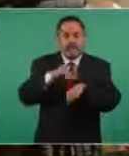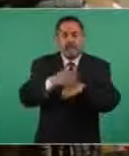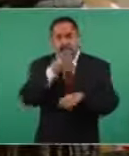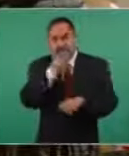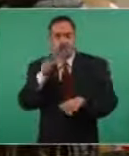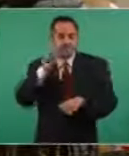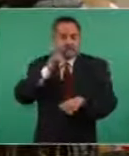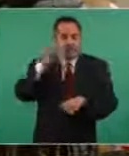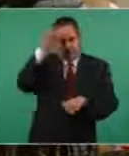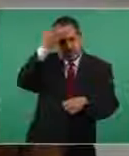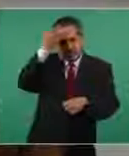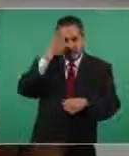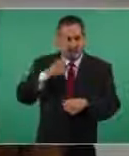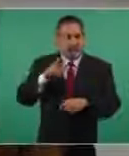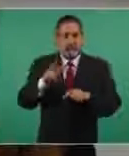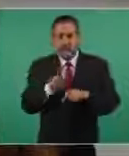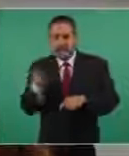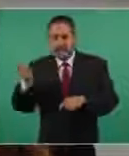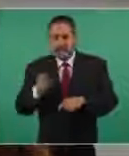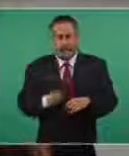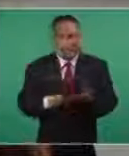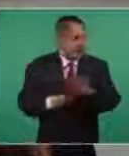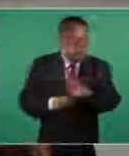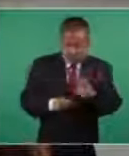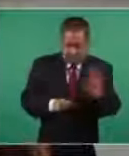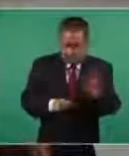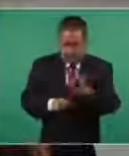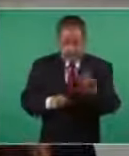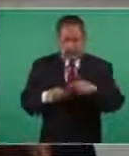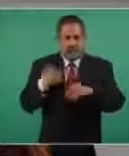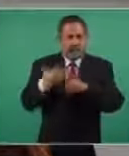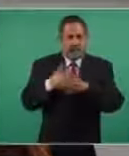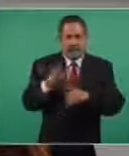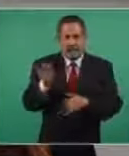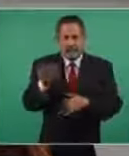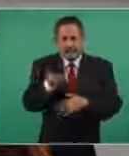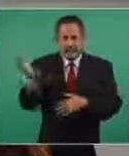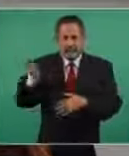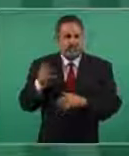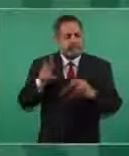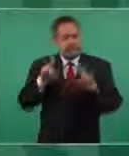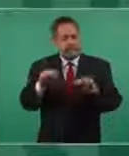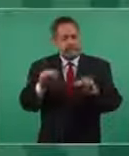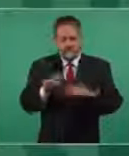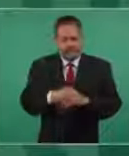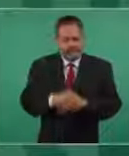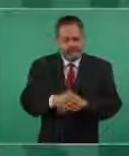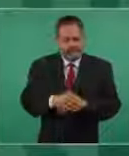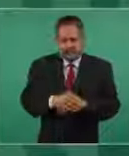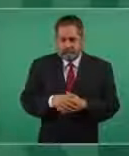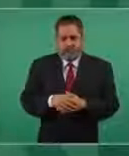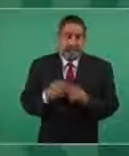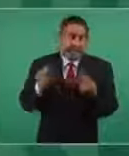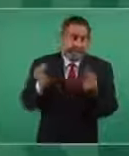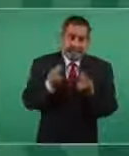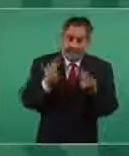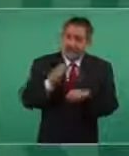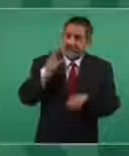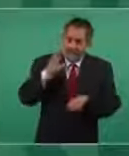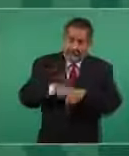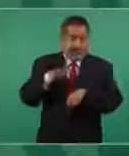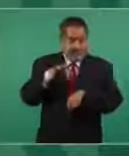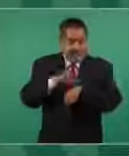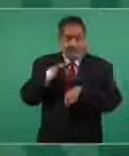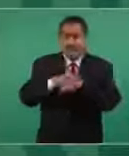lo recortaron. No va a haber despido de personal médico. Necesitamos médicos,